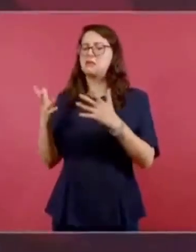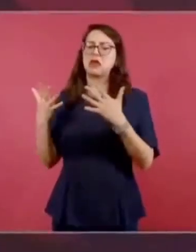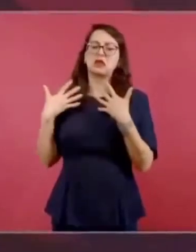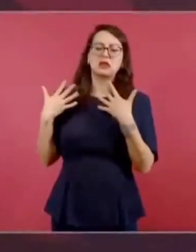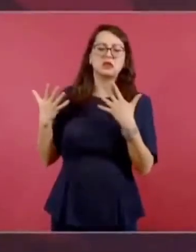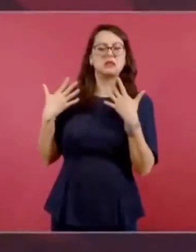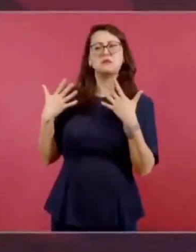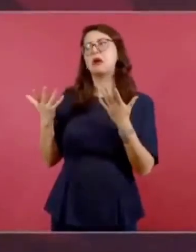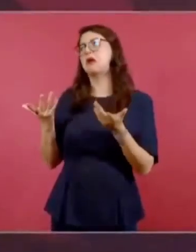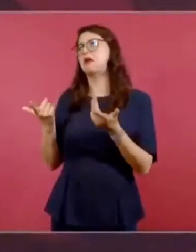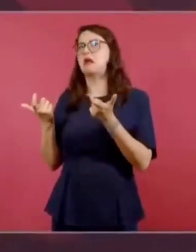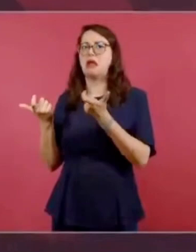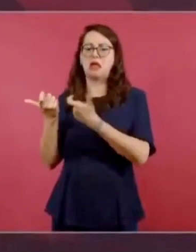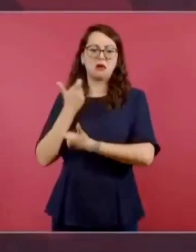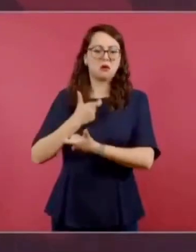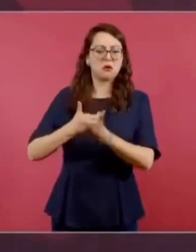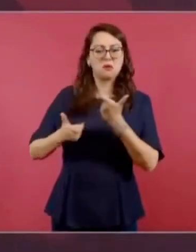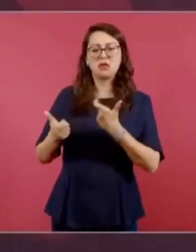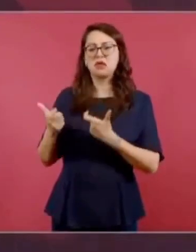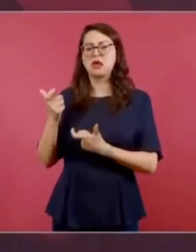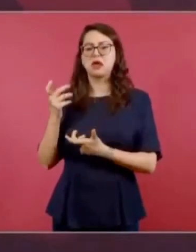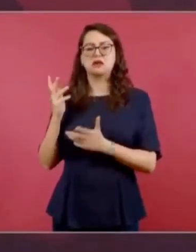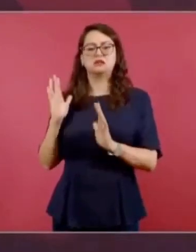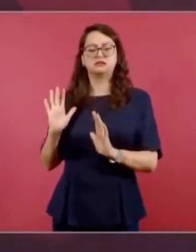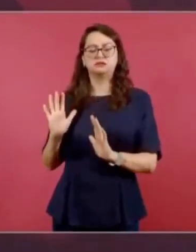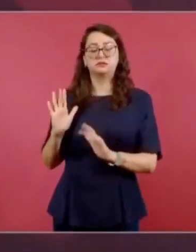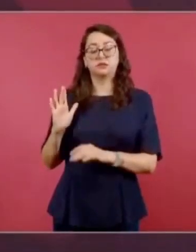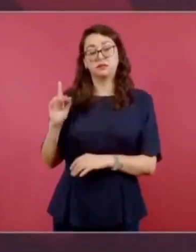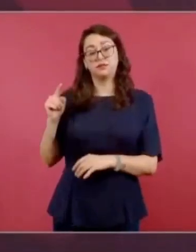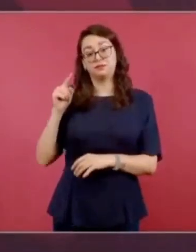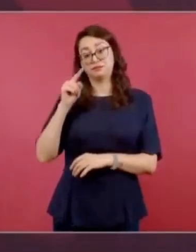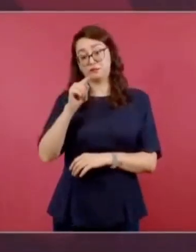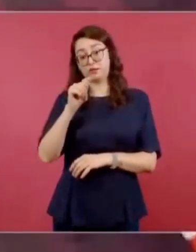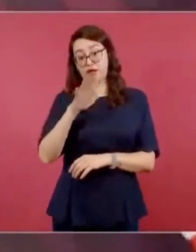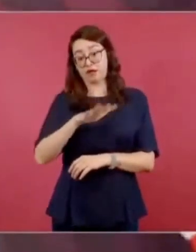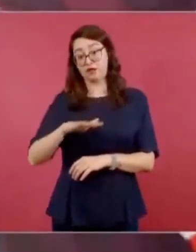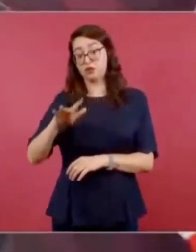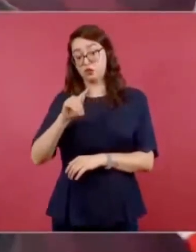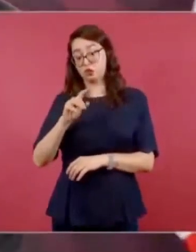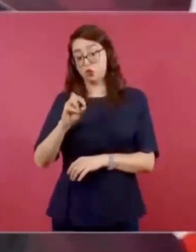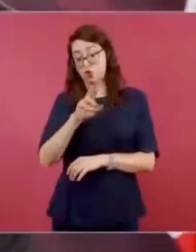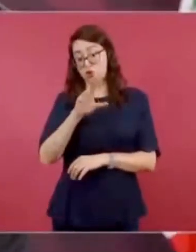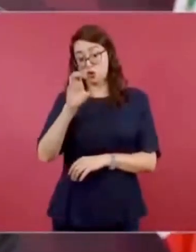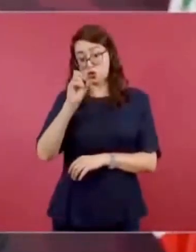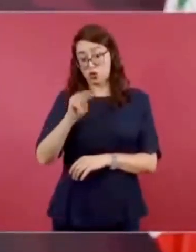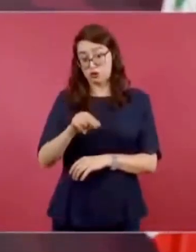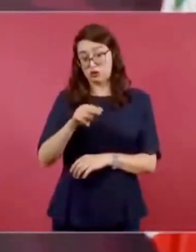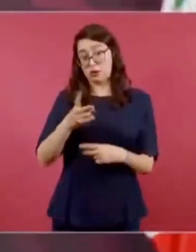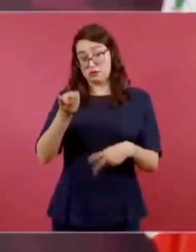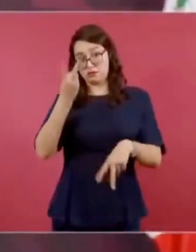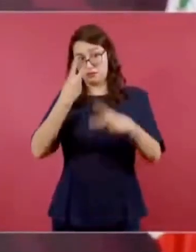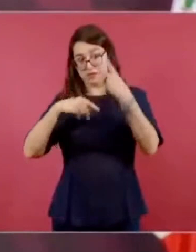Torreón, desde donde viajó a la Ciudad de México Jesús Herrera,